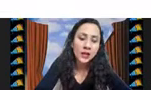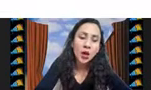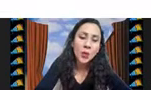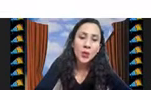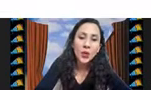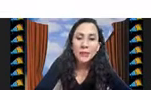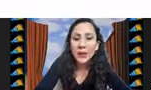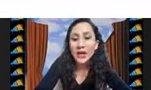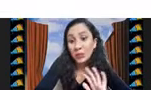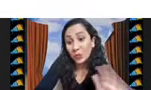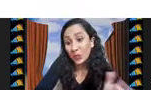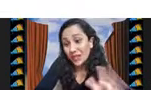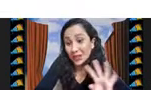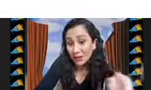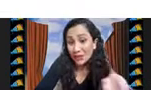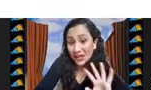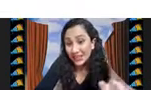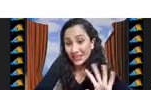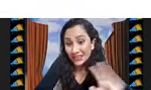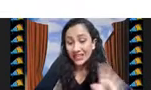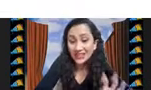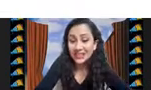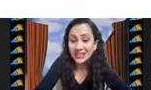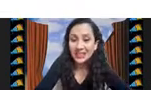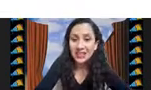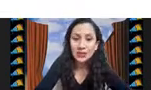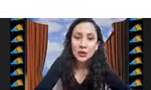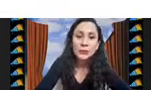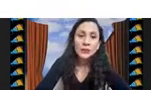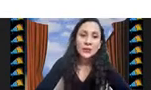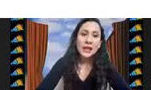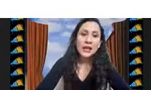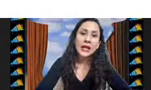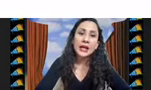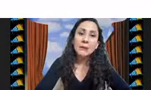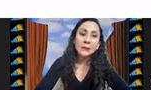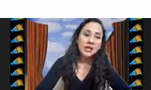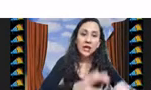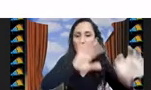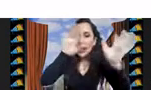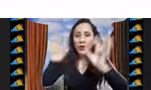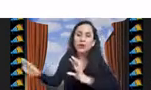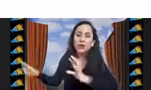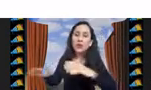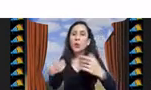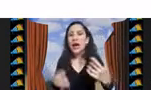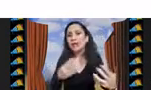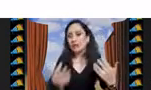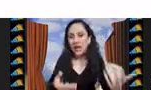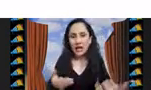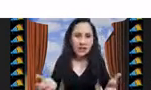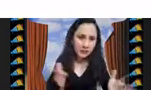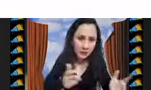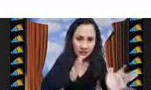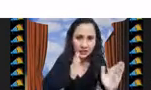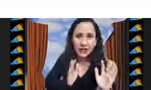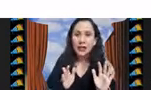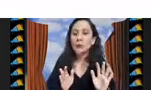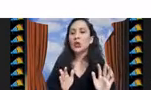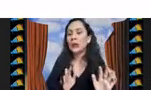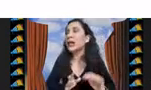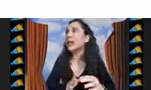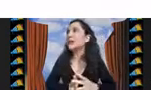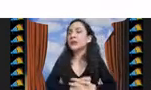y como pueden ver pues hay diferentes características ¿no? y luego igual aquí les